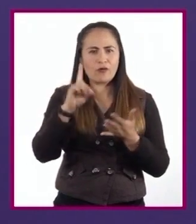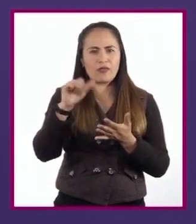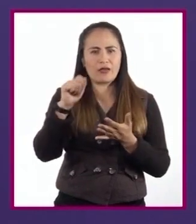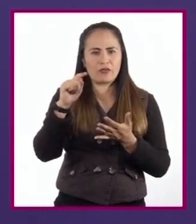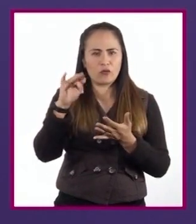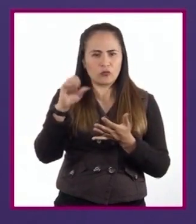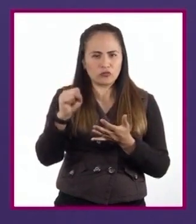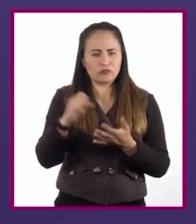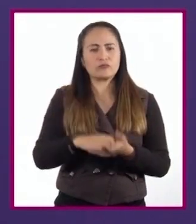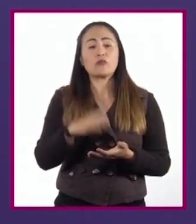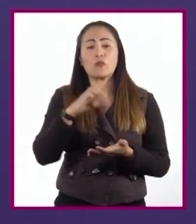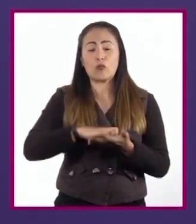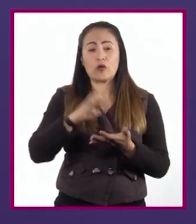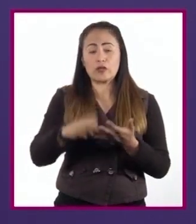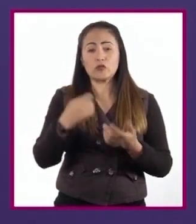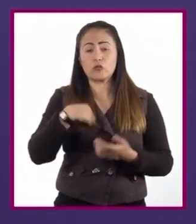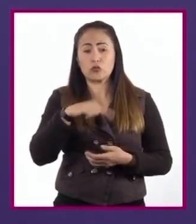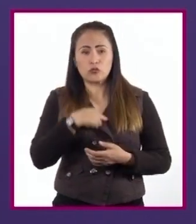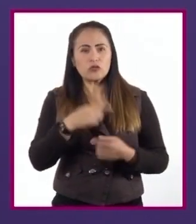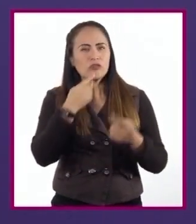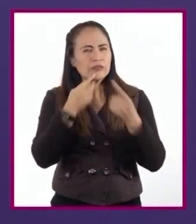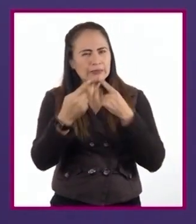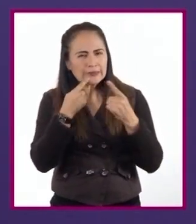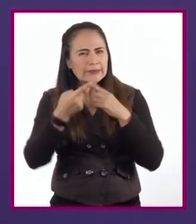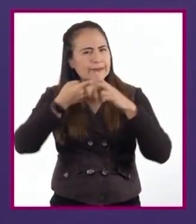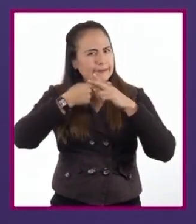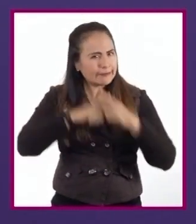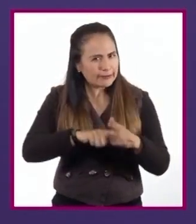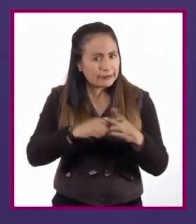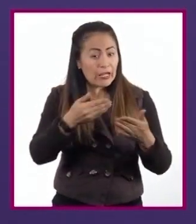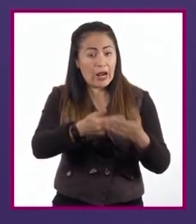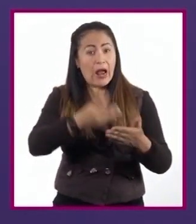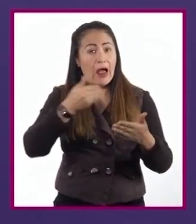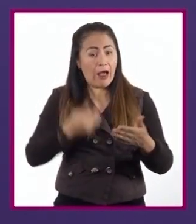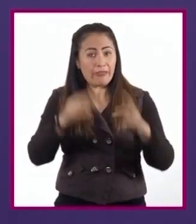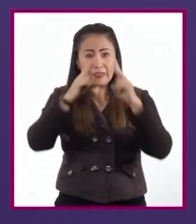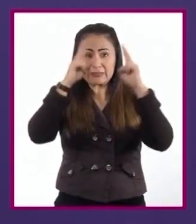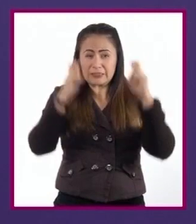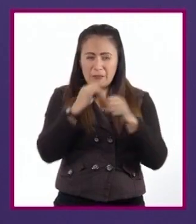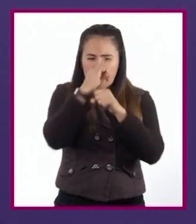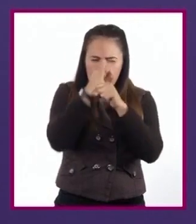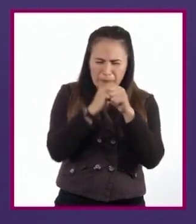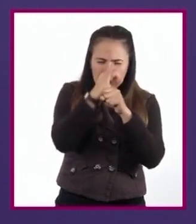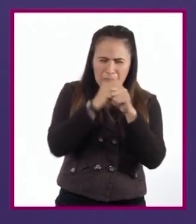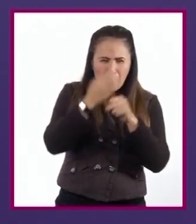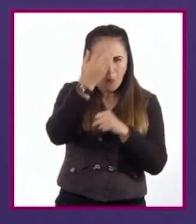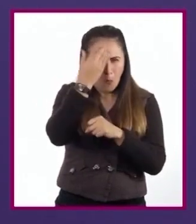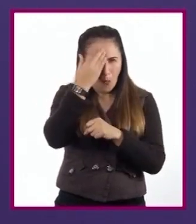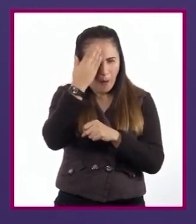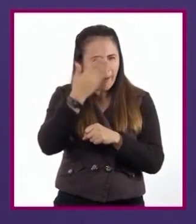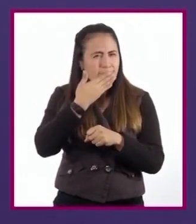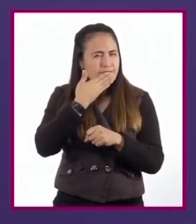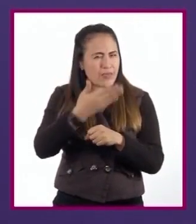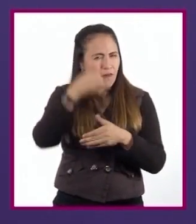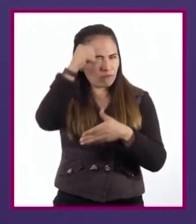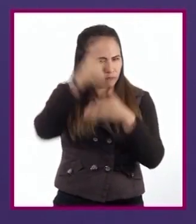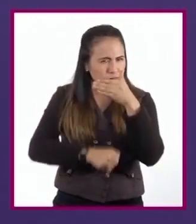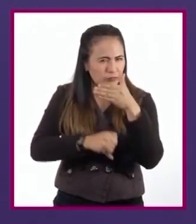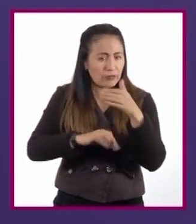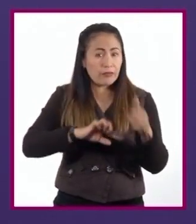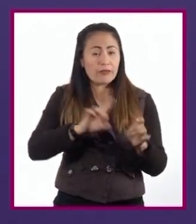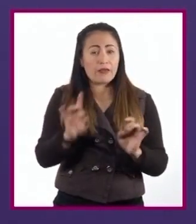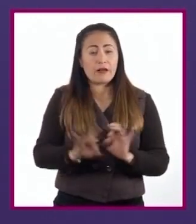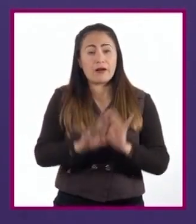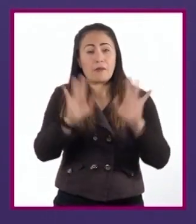que vayamos a enfrascarnos en un debate, debemos conocer e investigar muy bien el tema en cuestión, para que no nos